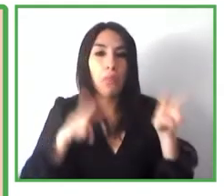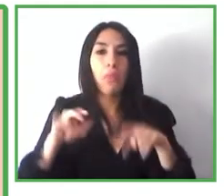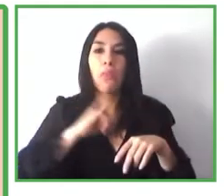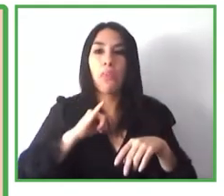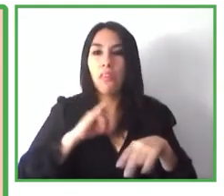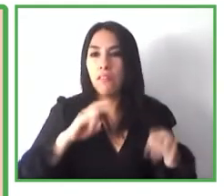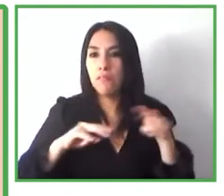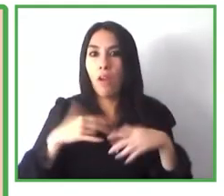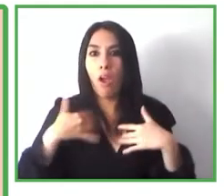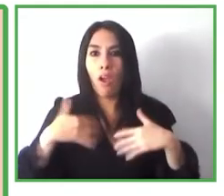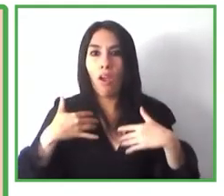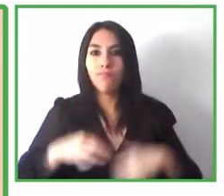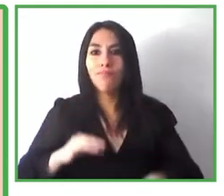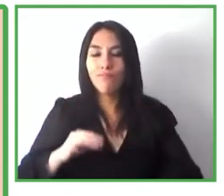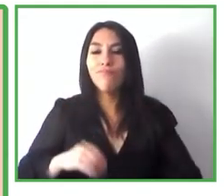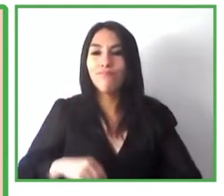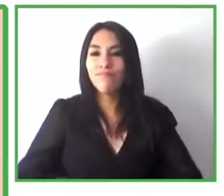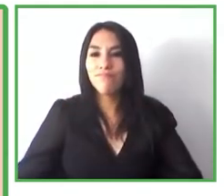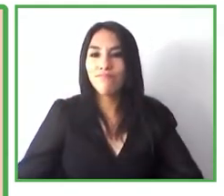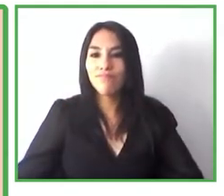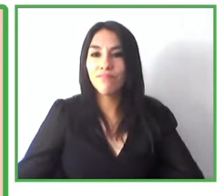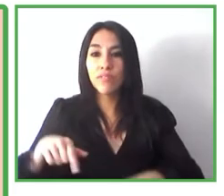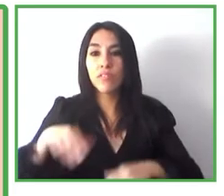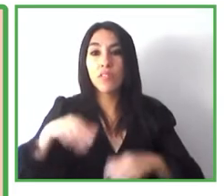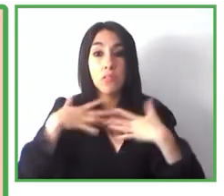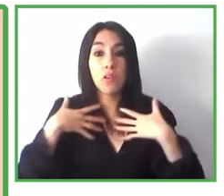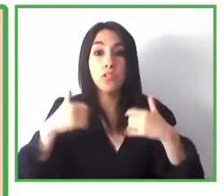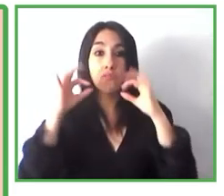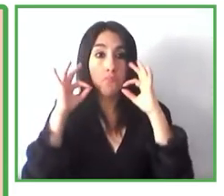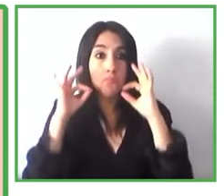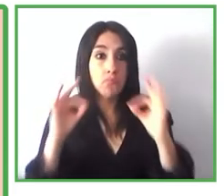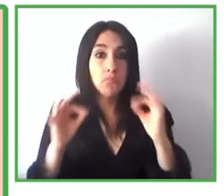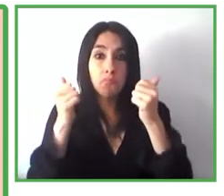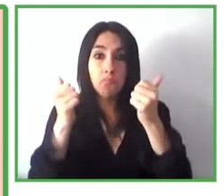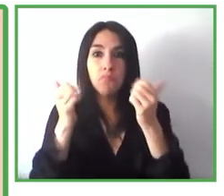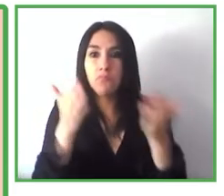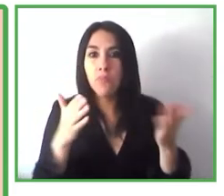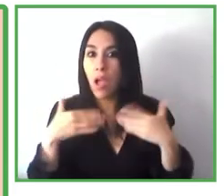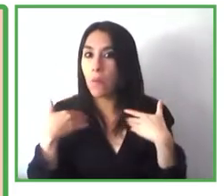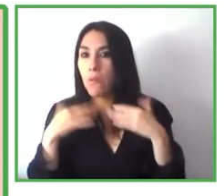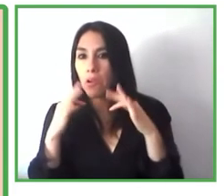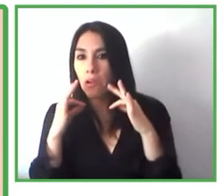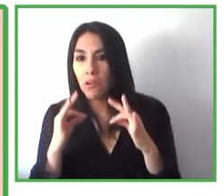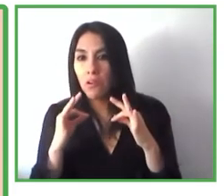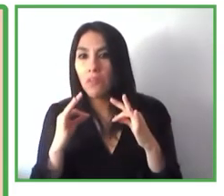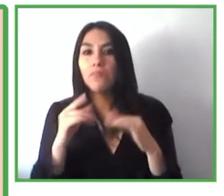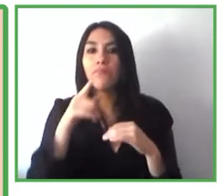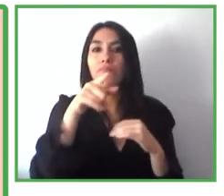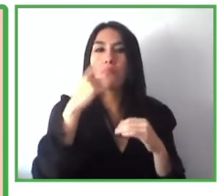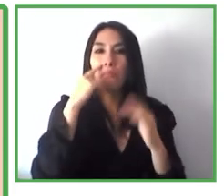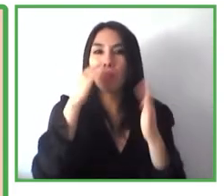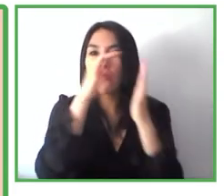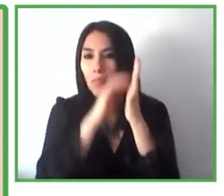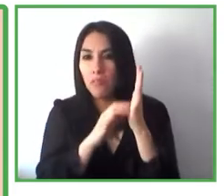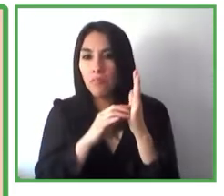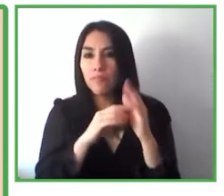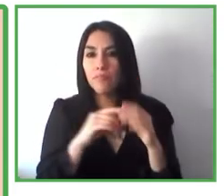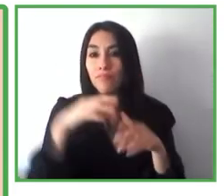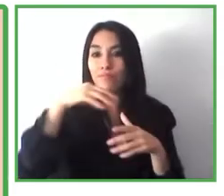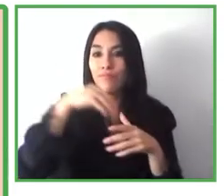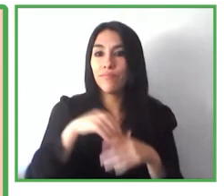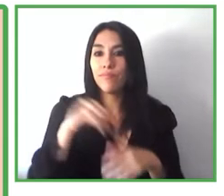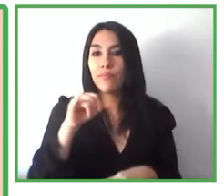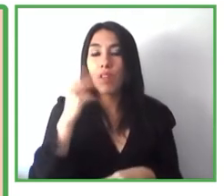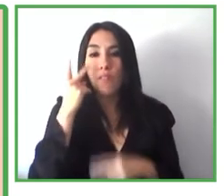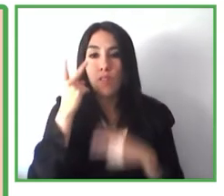ante los diferentes atributos que presenta el interiorismo además de detectar esas reacciones expresadas por el ser